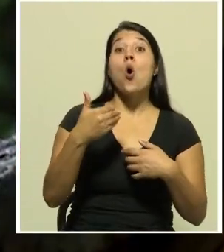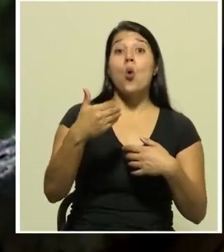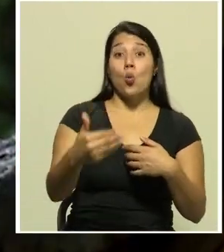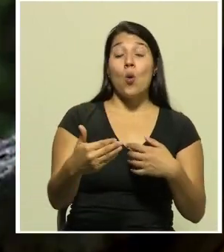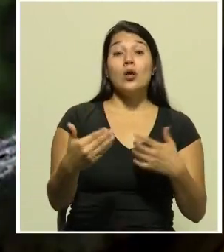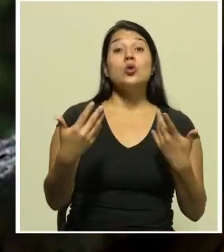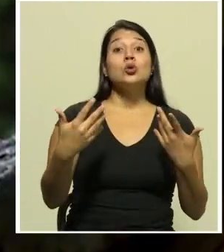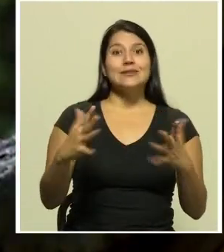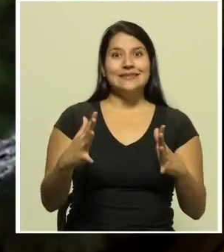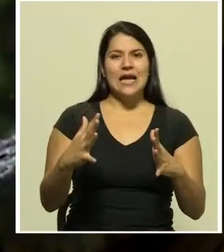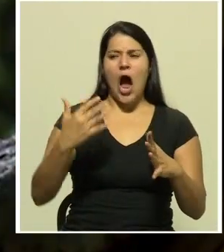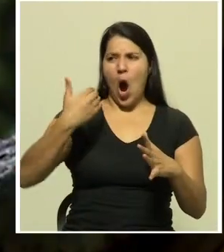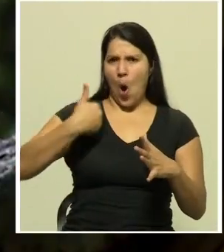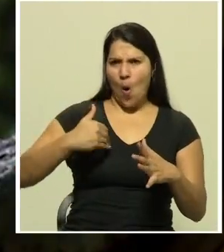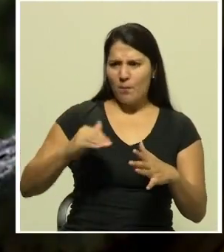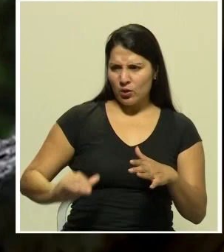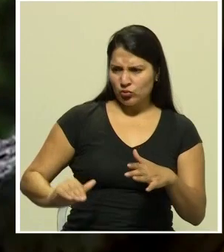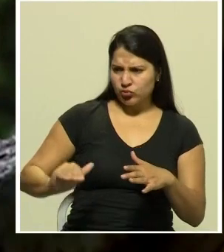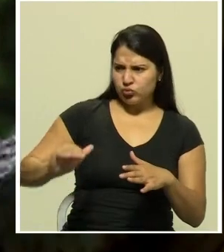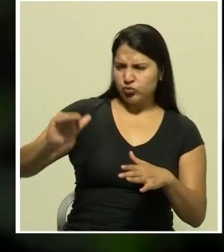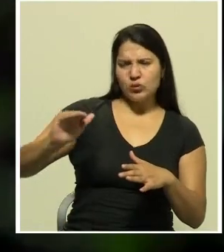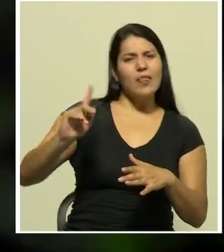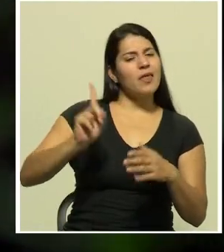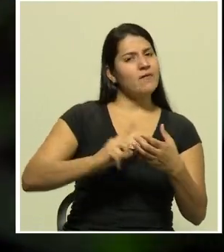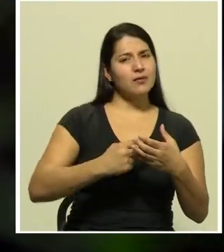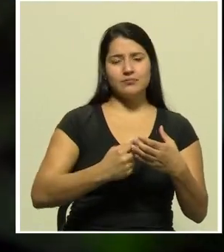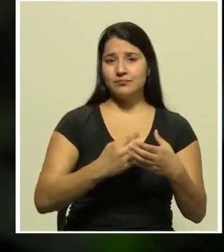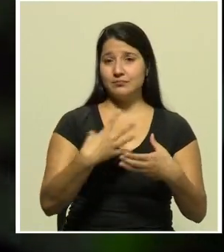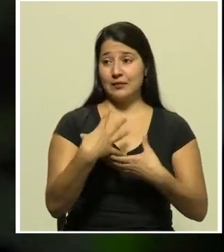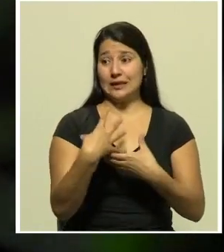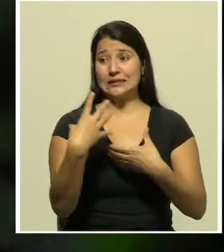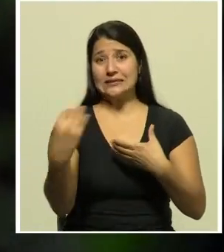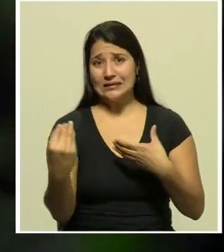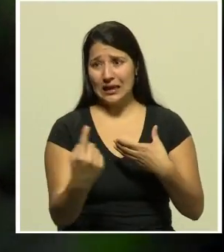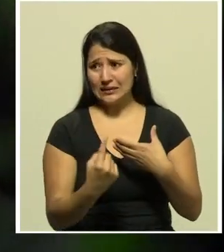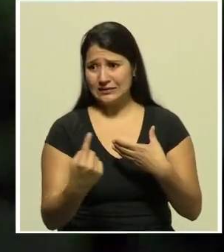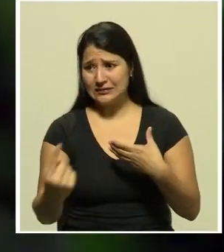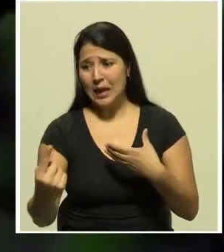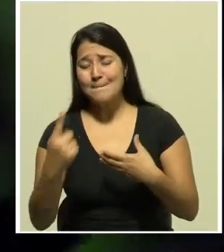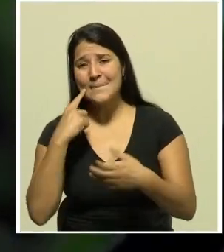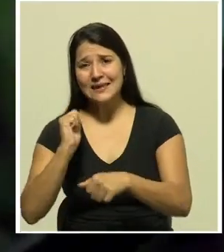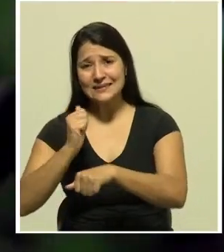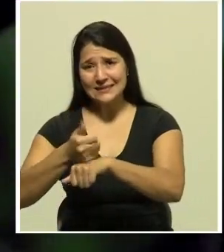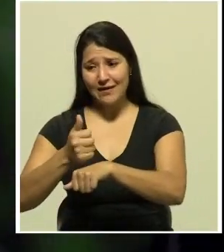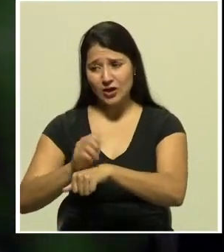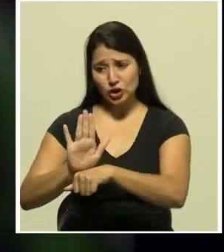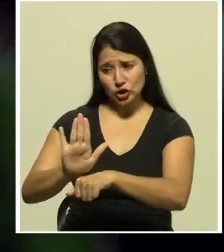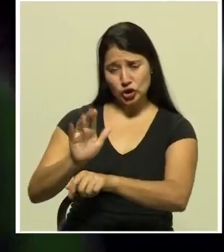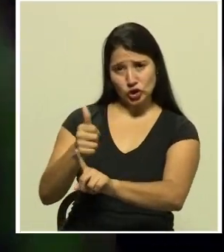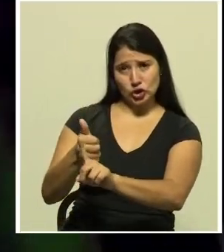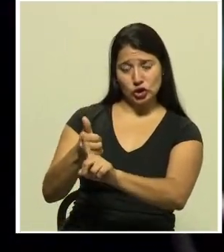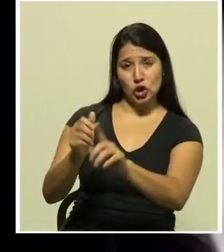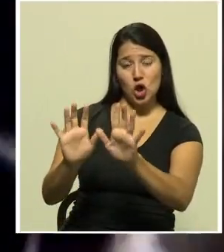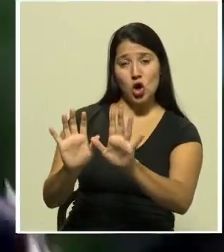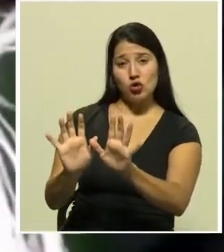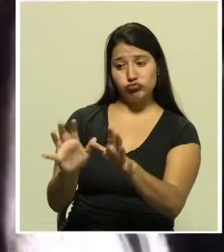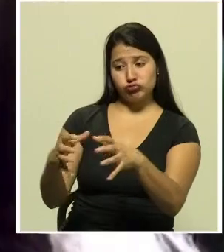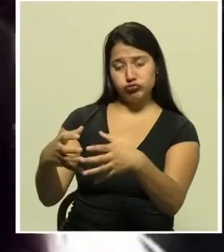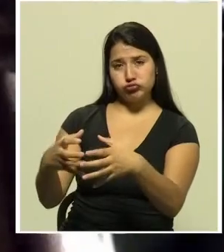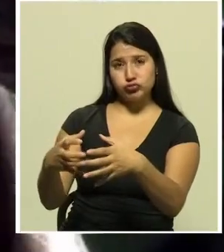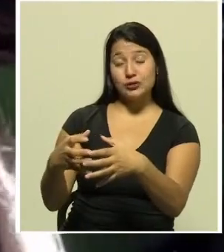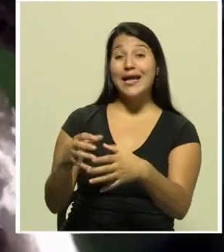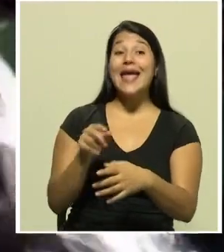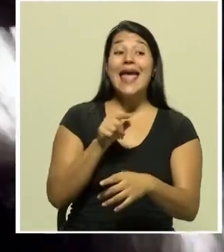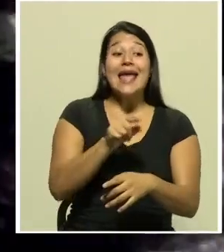grupo de nacimiento y luchan entre ellos para asegurarse en la posesión de un harén esta especie puede tener solo una